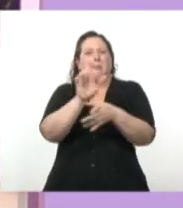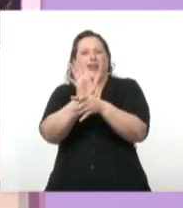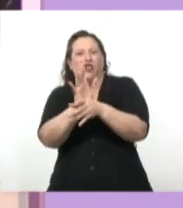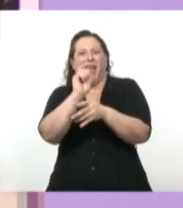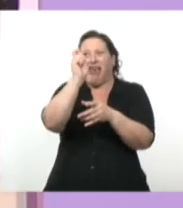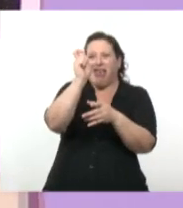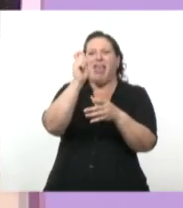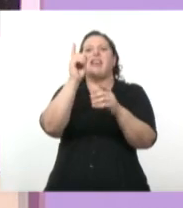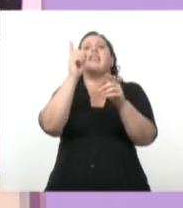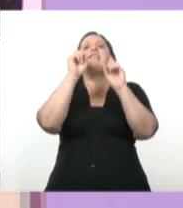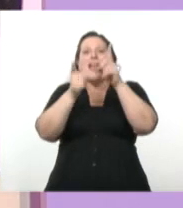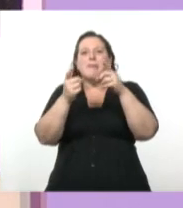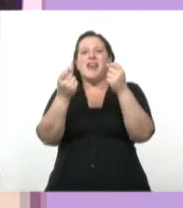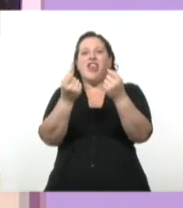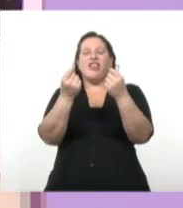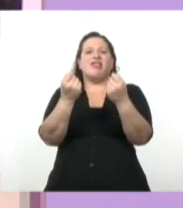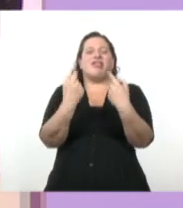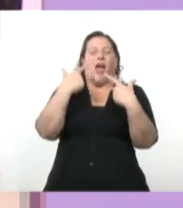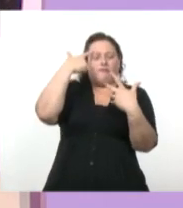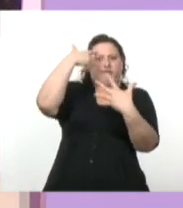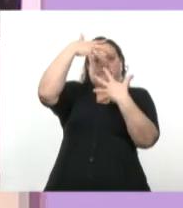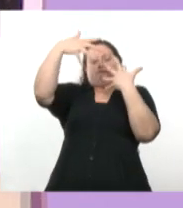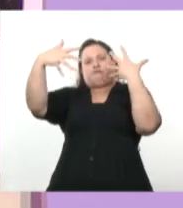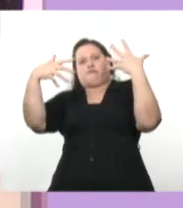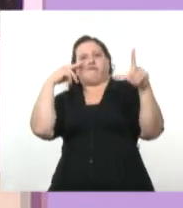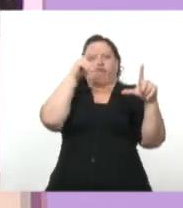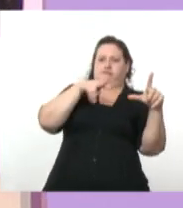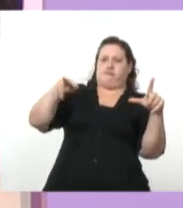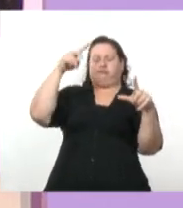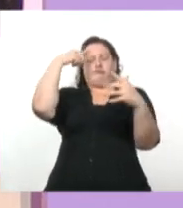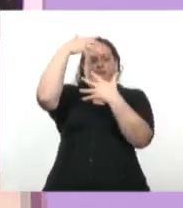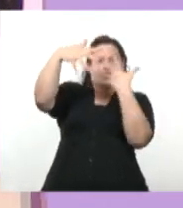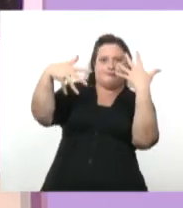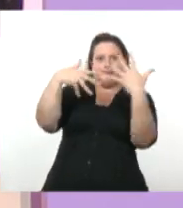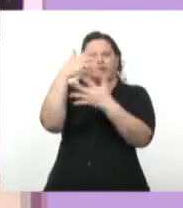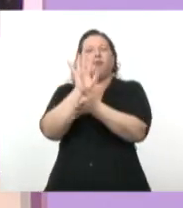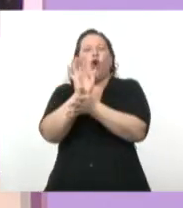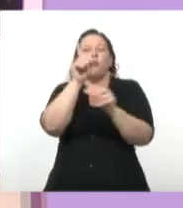este sentido de confusión y de torbellino, esta cosa circular.